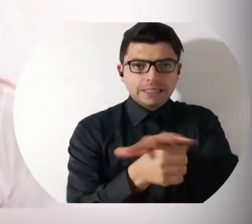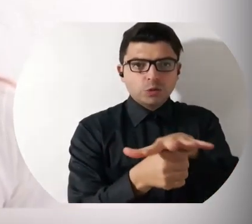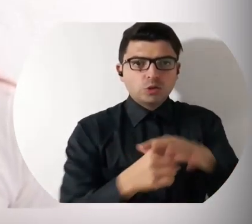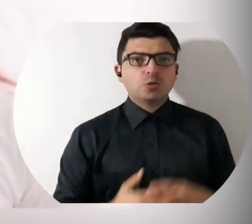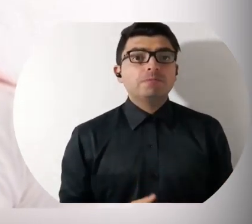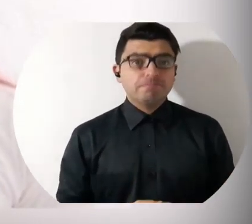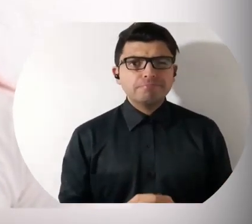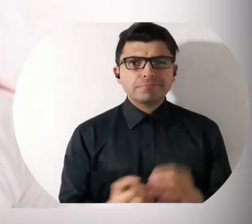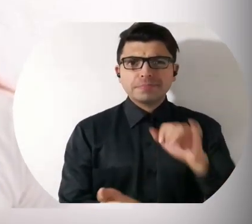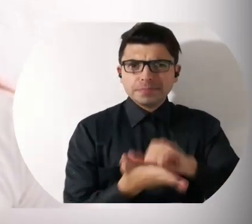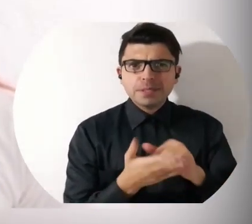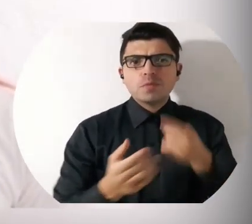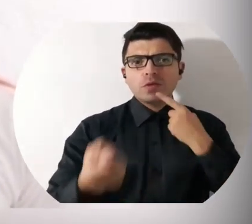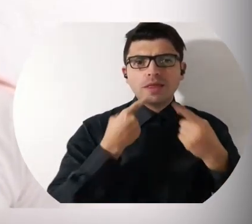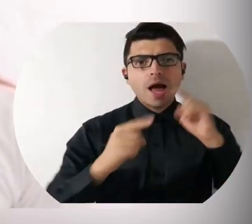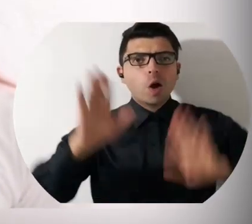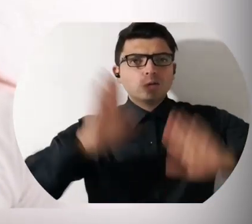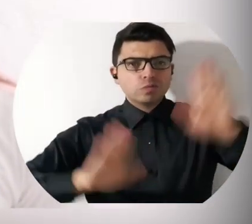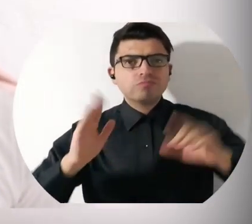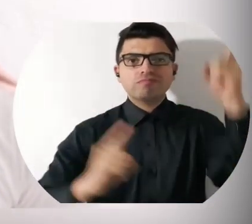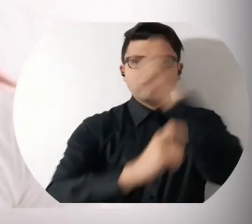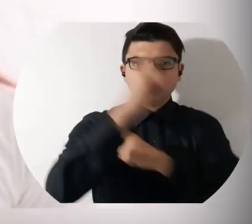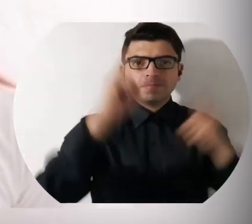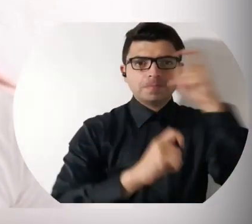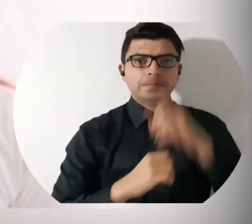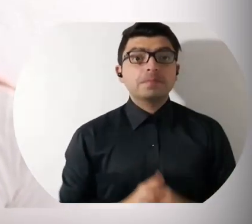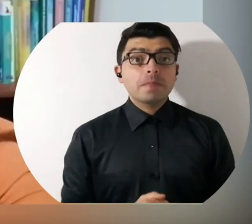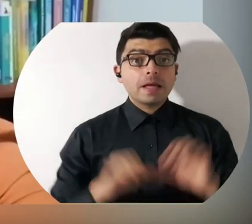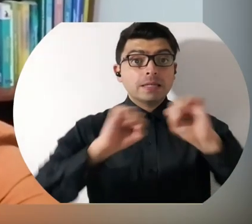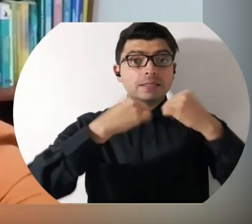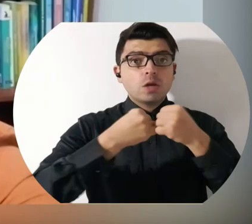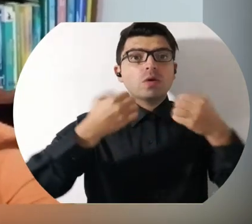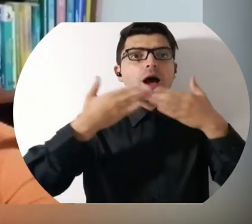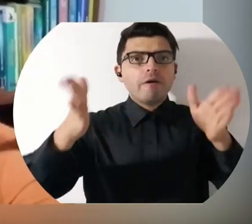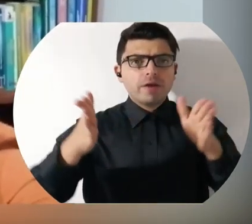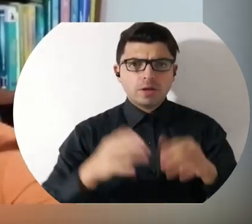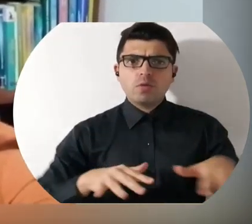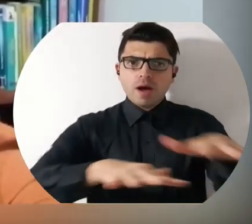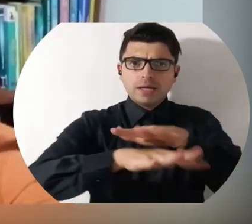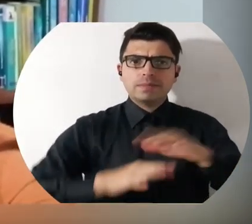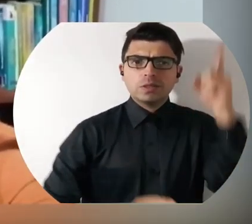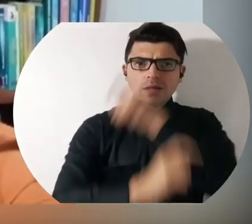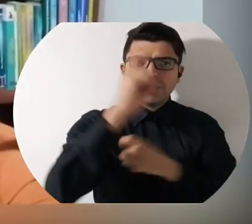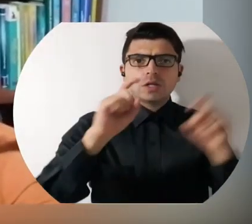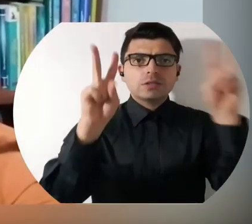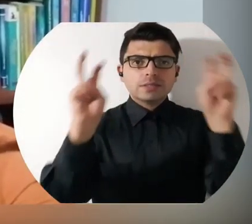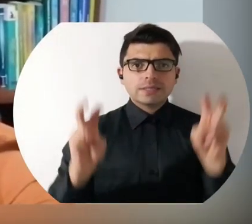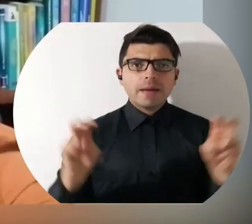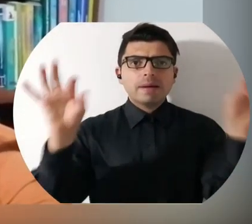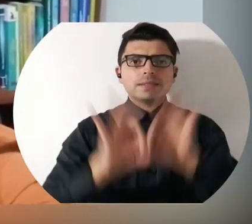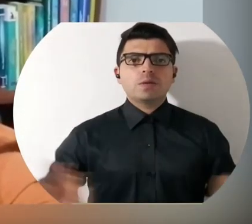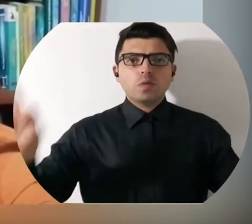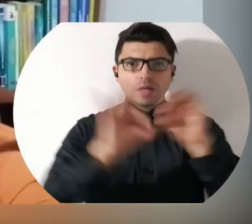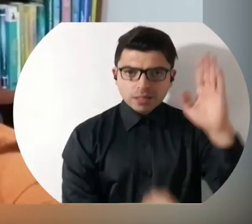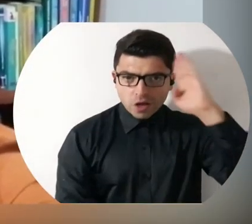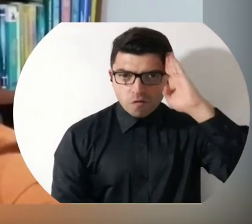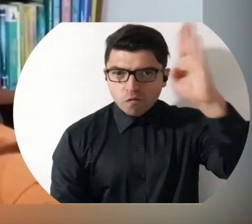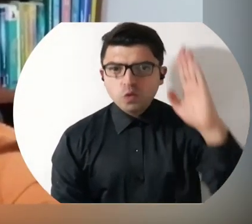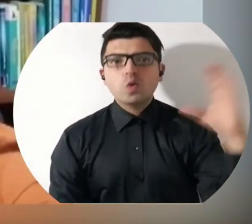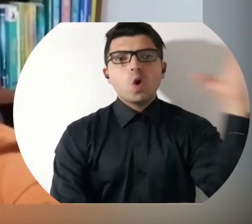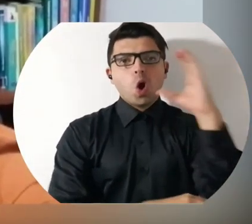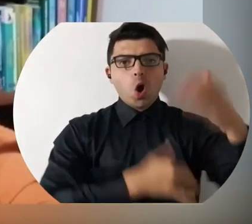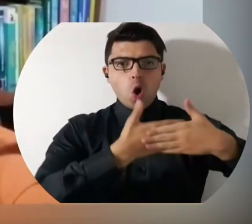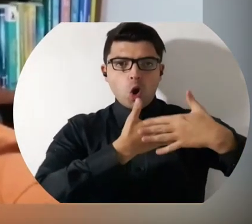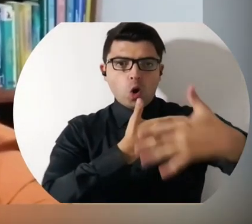país, de manera de diálogos, debates y reflexiones. El aula abierta es un espacio donde analizamos temas tan importantes para el